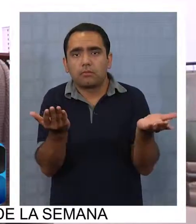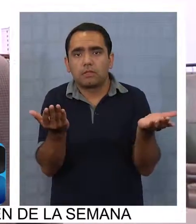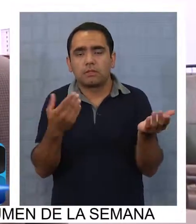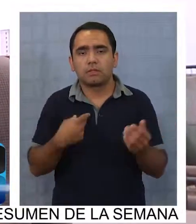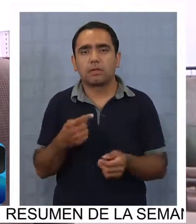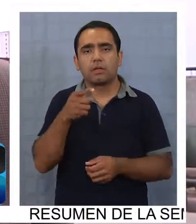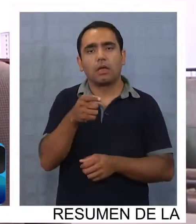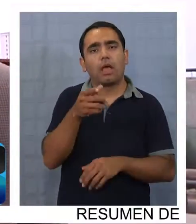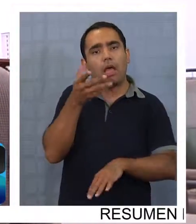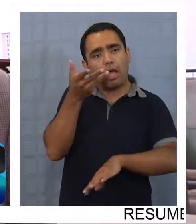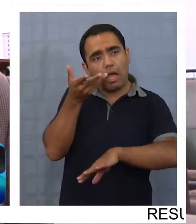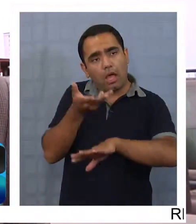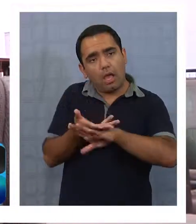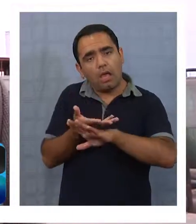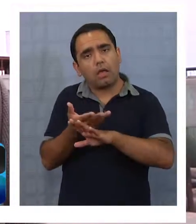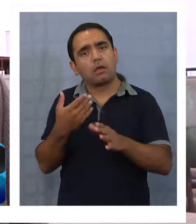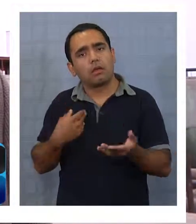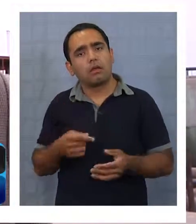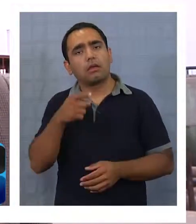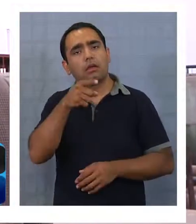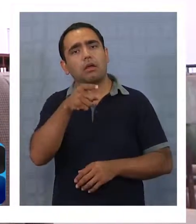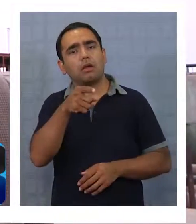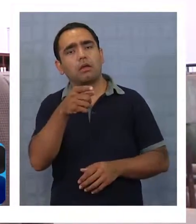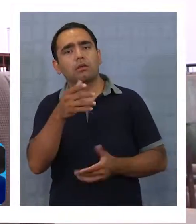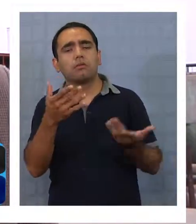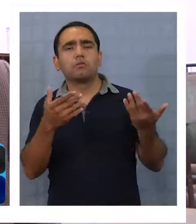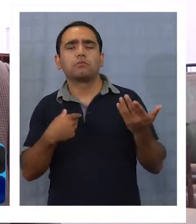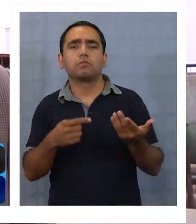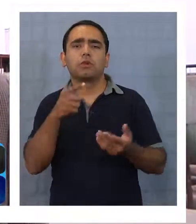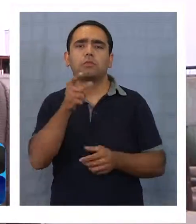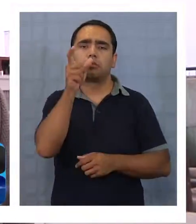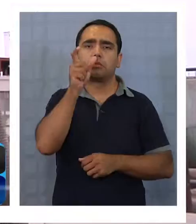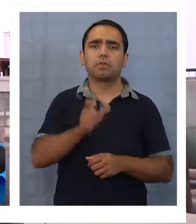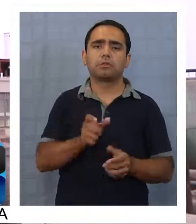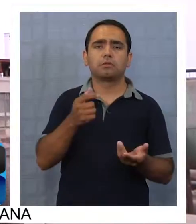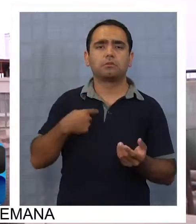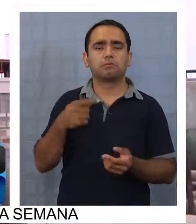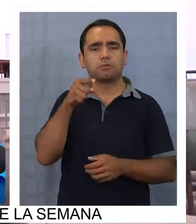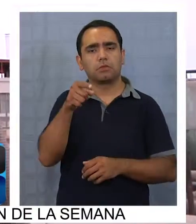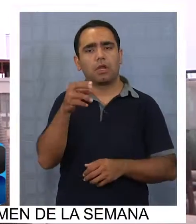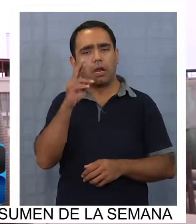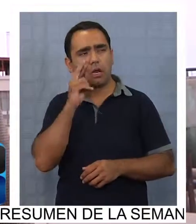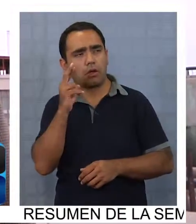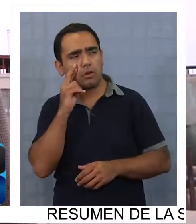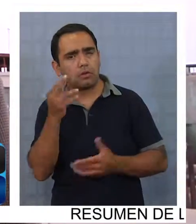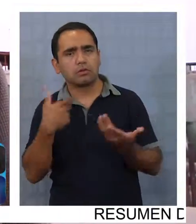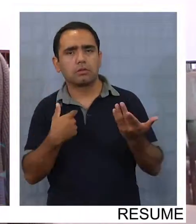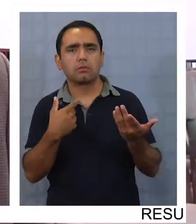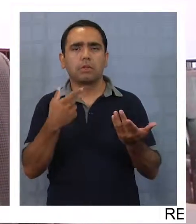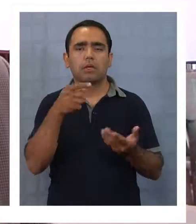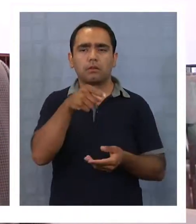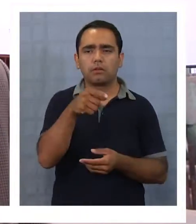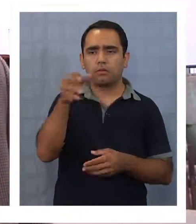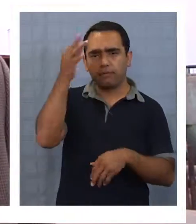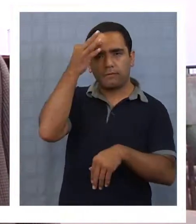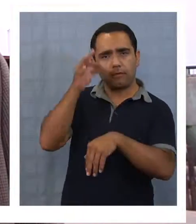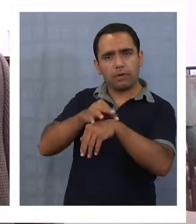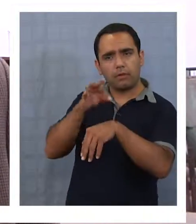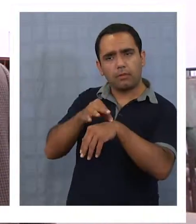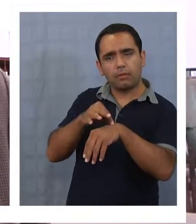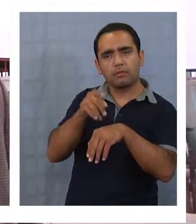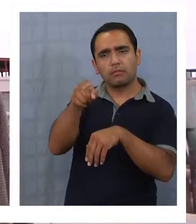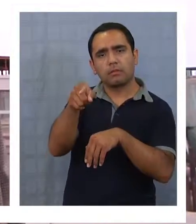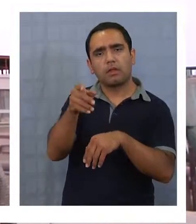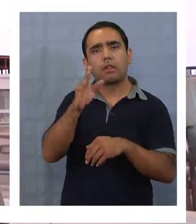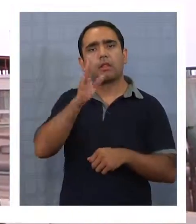hay una sostenedora que dijo, mira, vamos a trabajar con nuestros profesionales, hicimos los trabajos de reconocimiento oficial. Entonces, ese niño que se enferma, ese niño